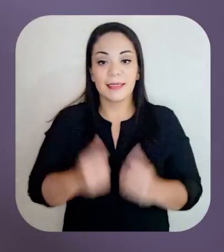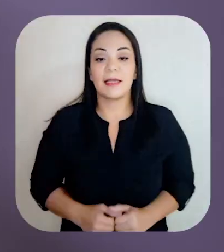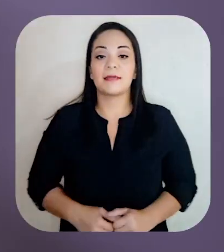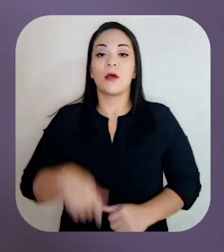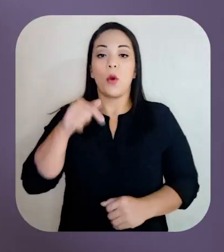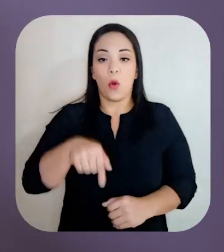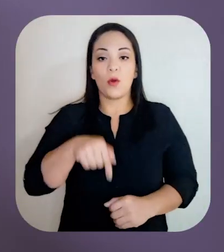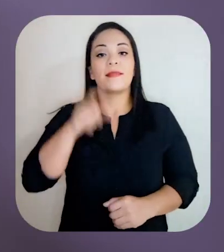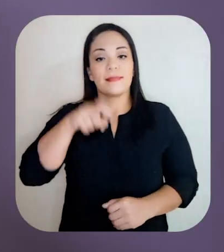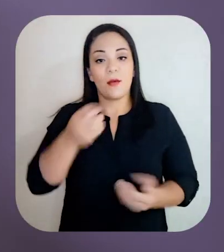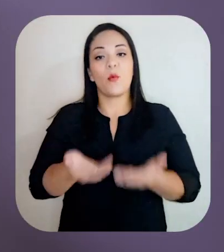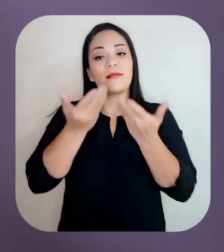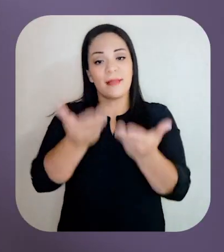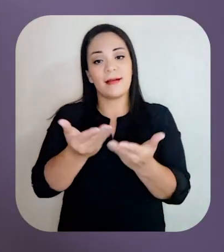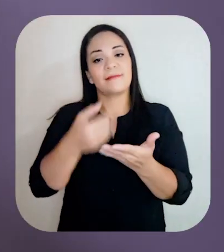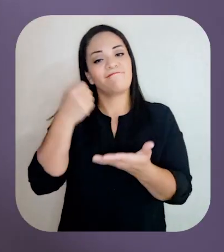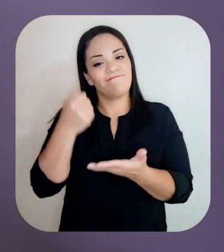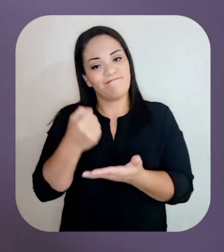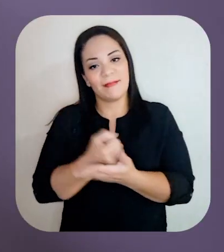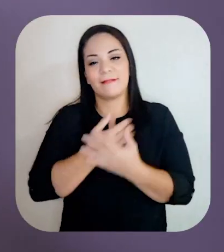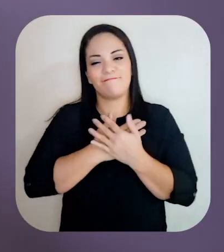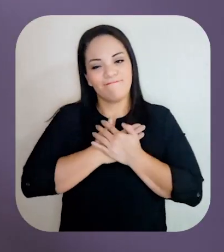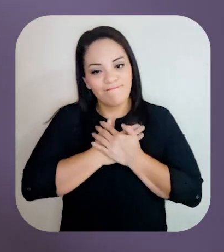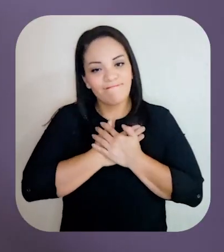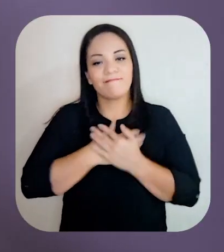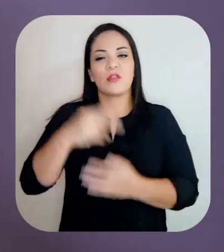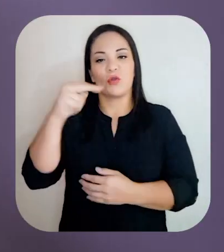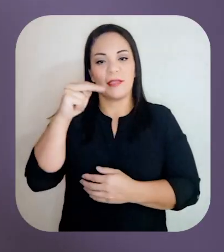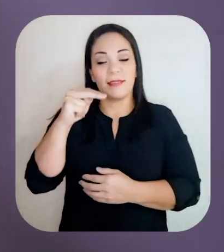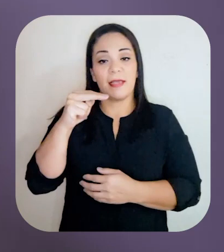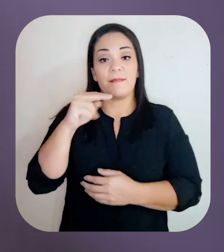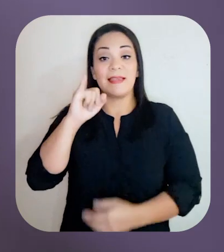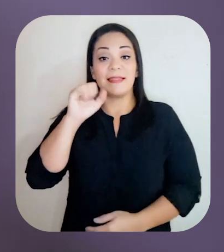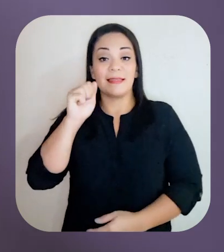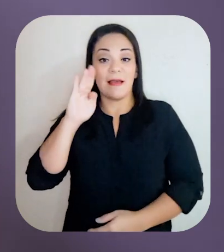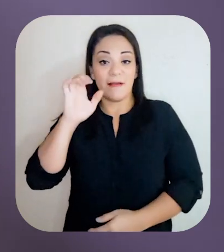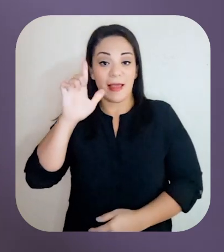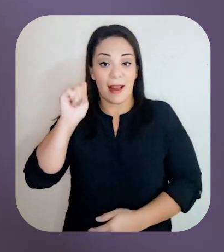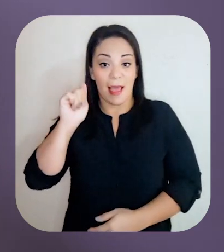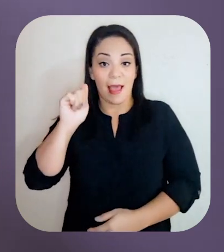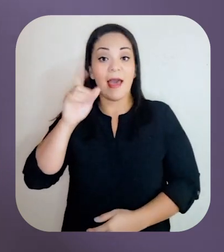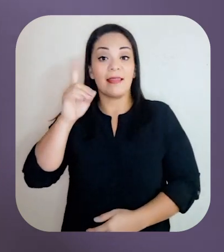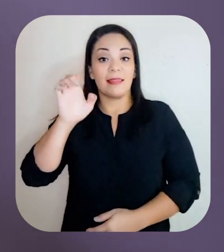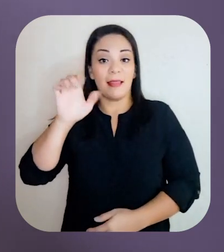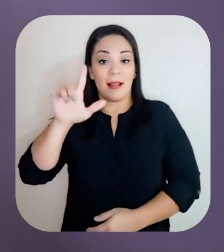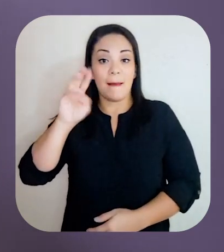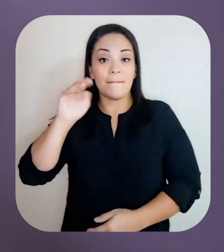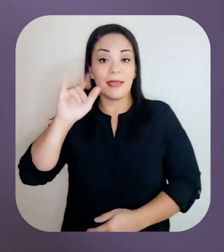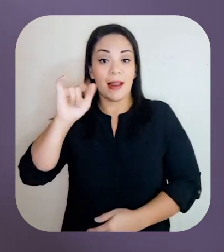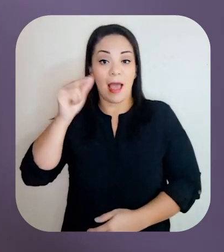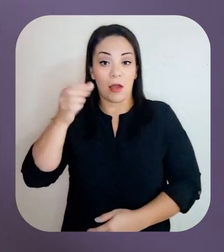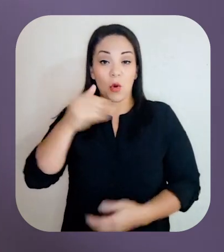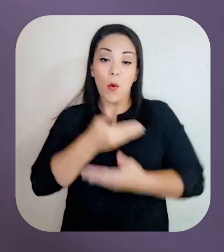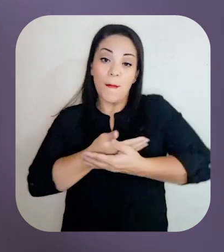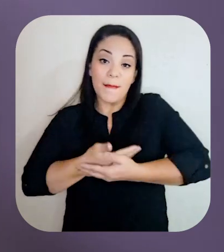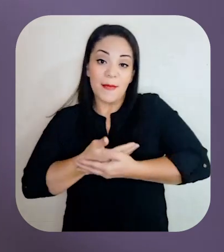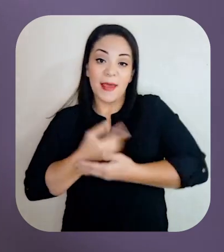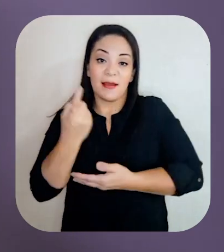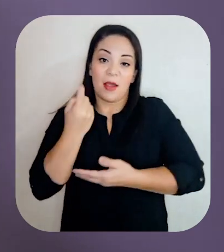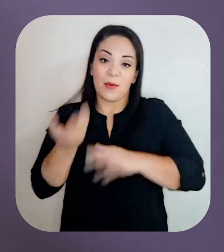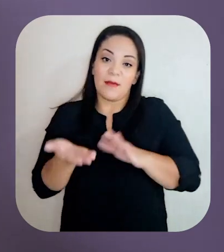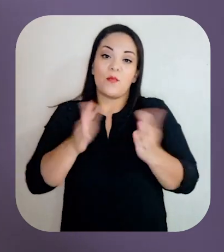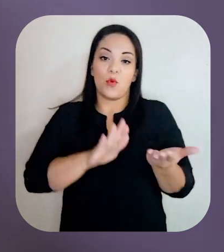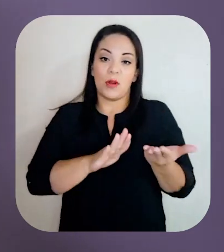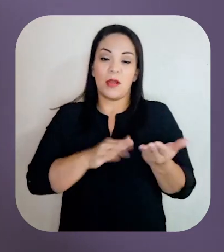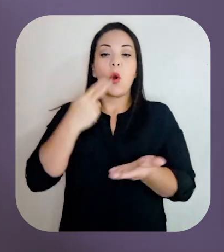Costarricenses, hoy tengo que darles una lamentable noticia. Isabela del Milagro acaba de fallecer hace algunos minutos